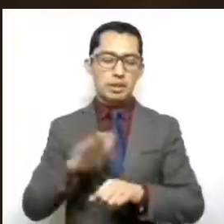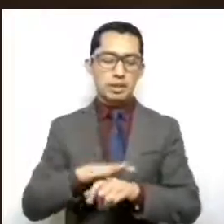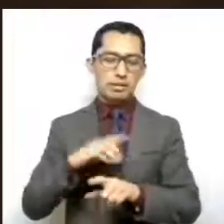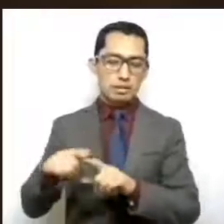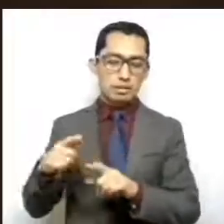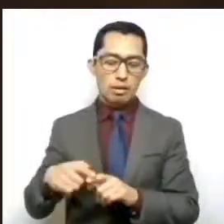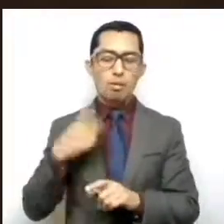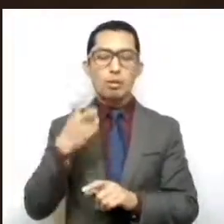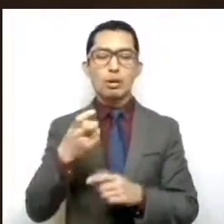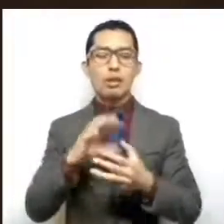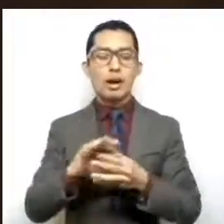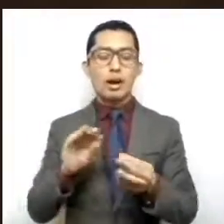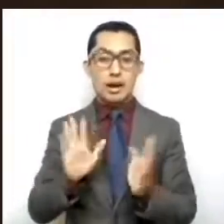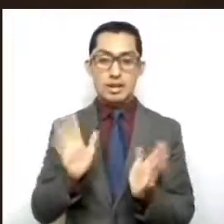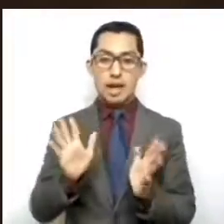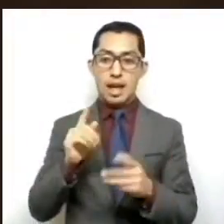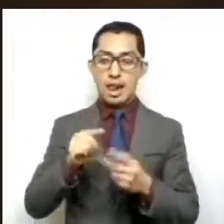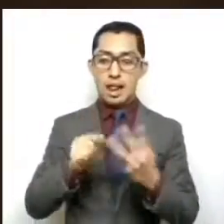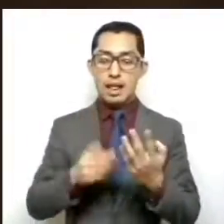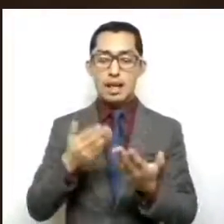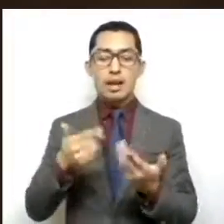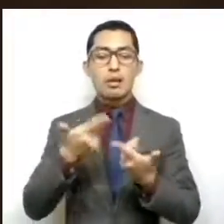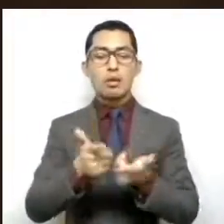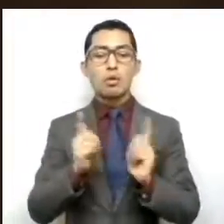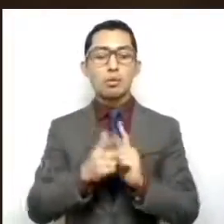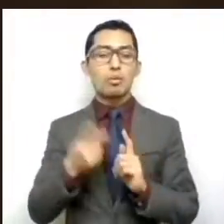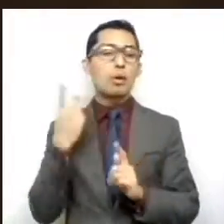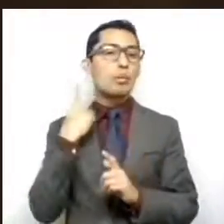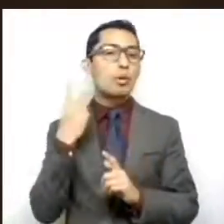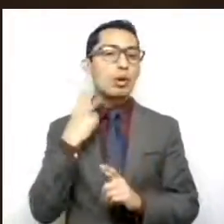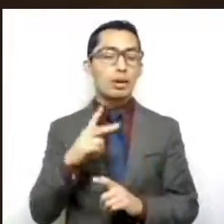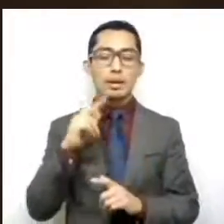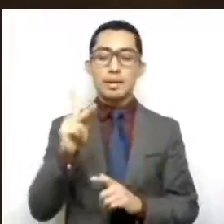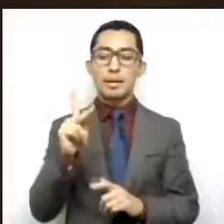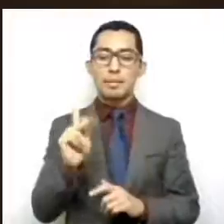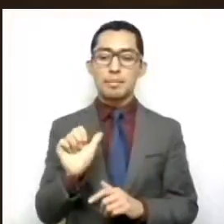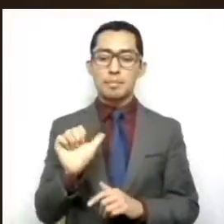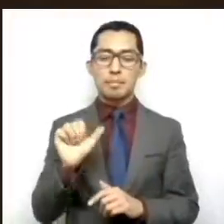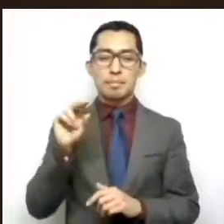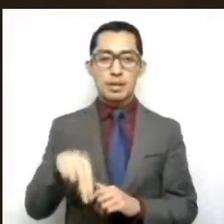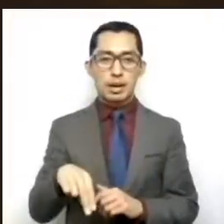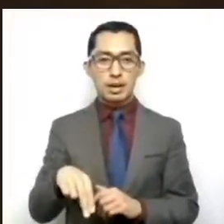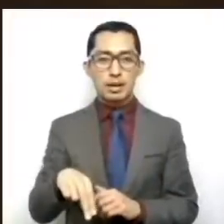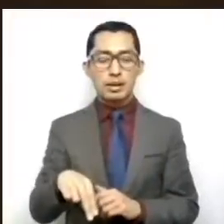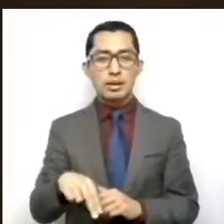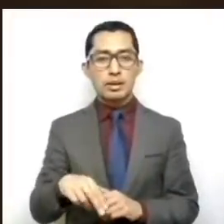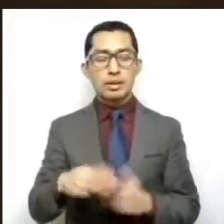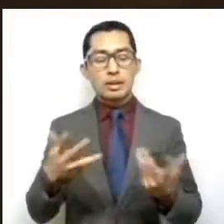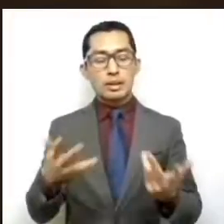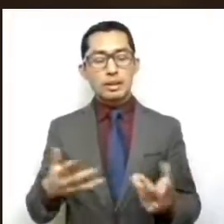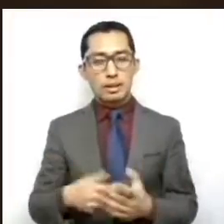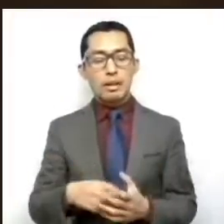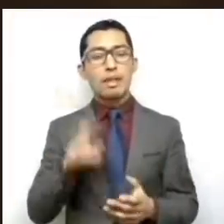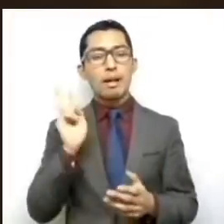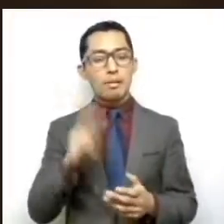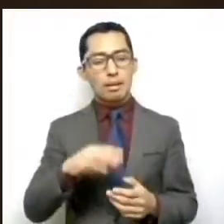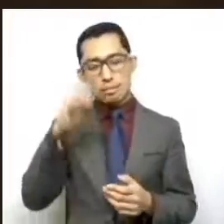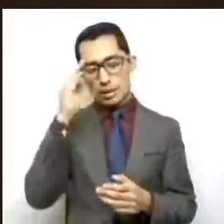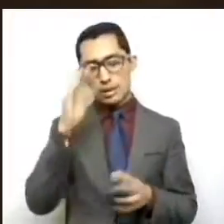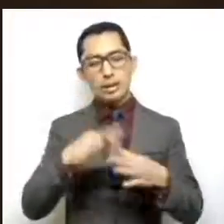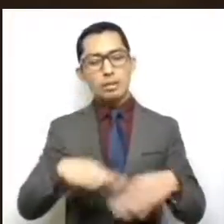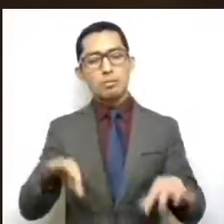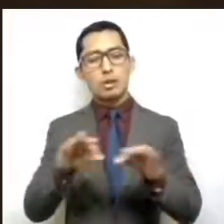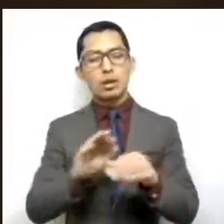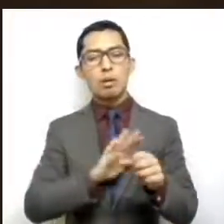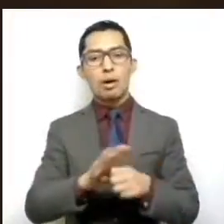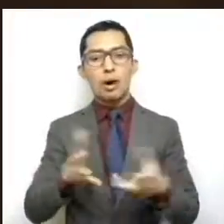expresado anteriormente que para el grupo parlamentario del Partido Acción Nacional, resulta de suma importancia el adoptar